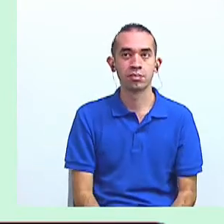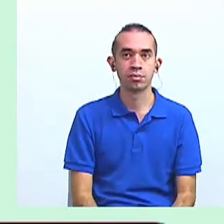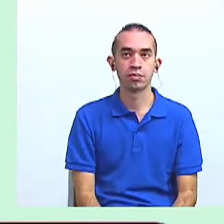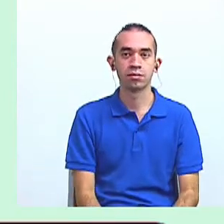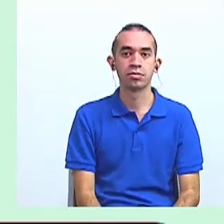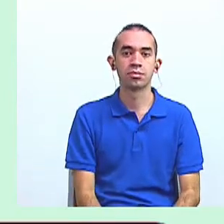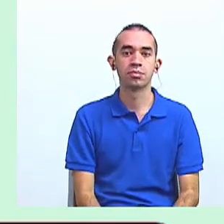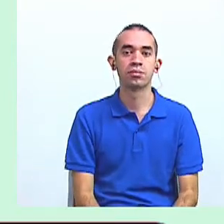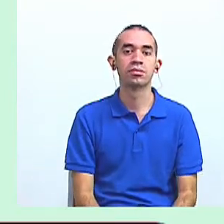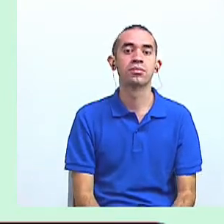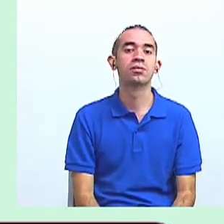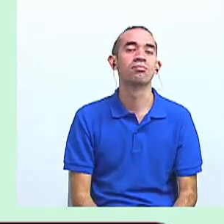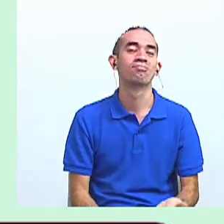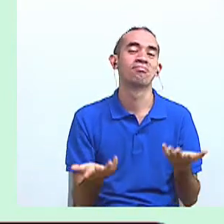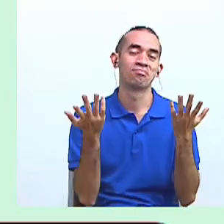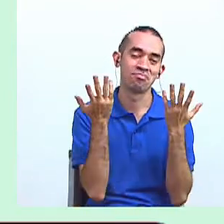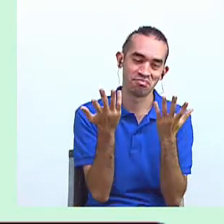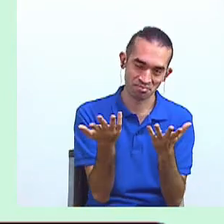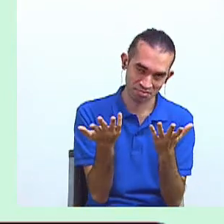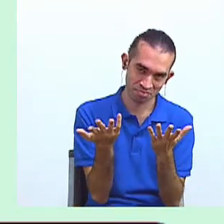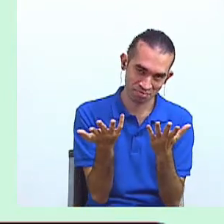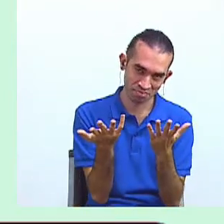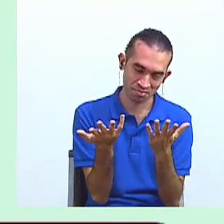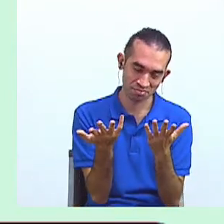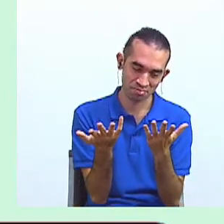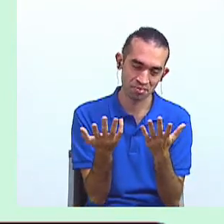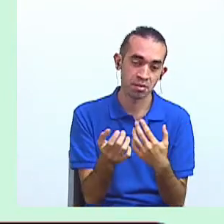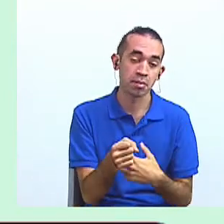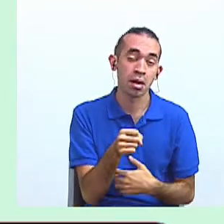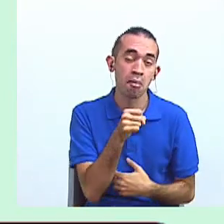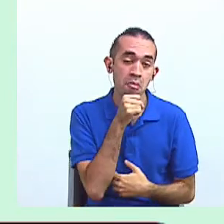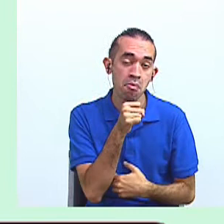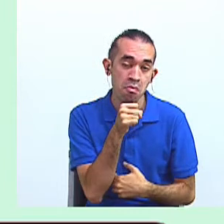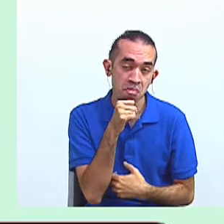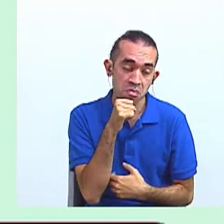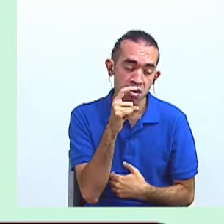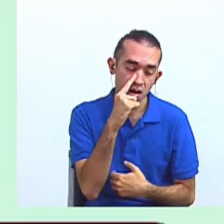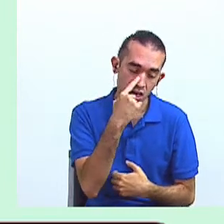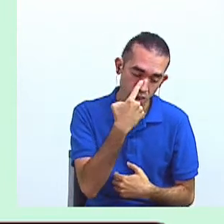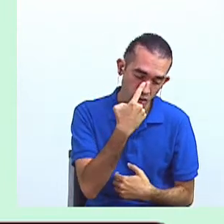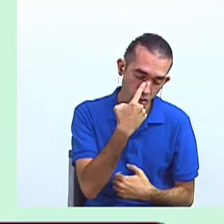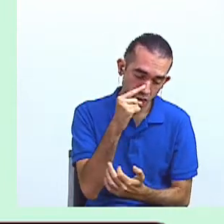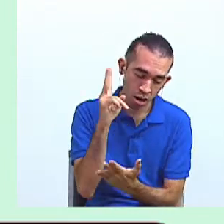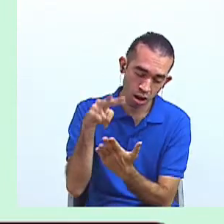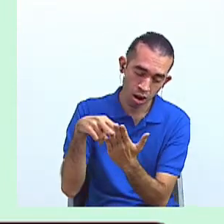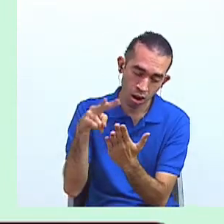Y por eso dice que es el antídoto contra el ponzoñoso veneno de la vejez.